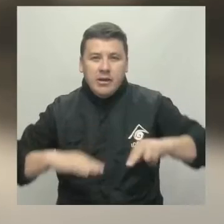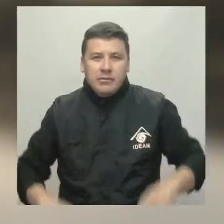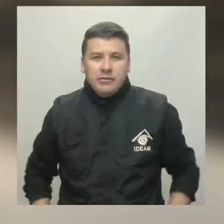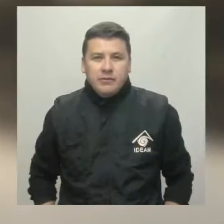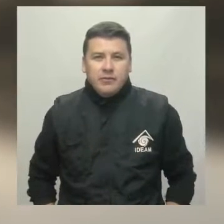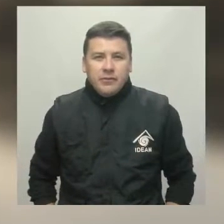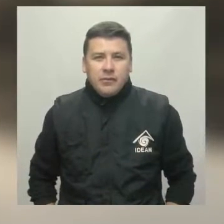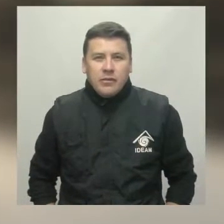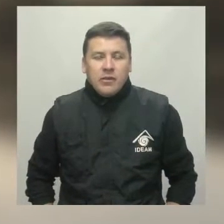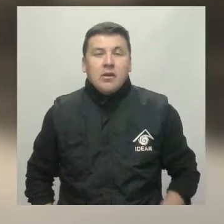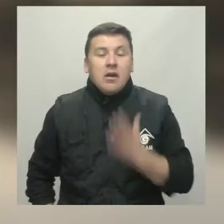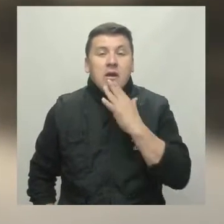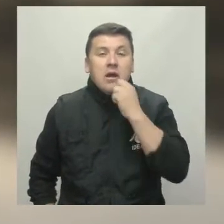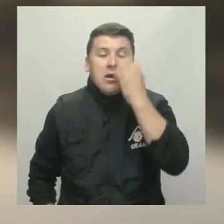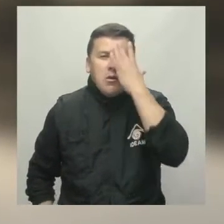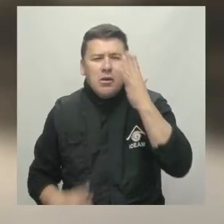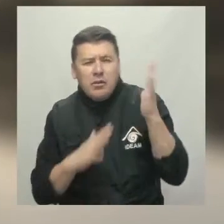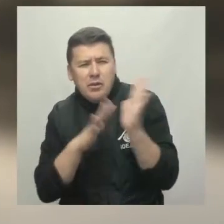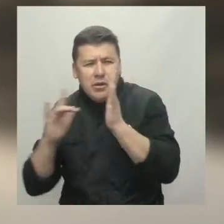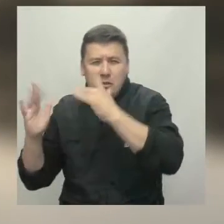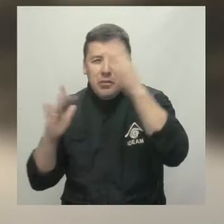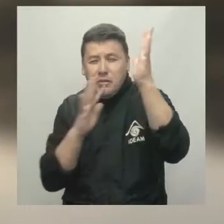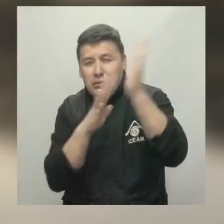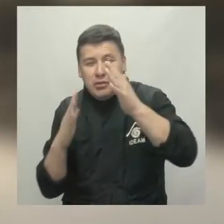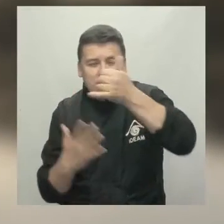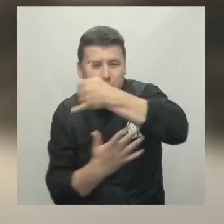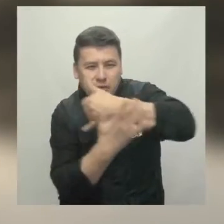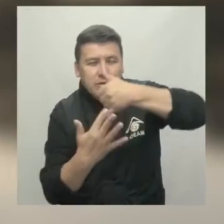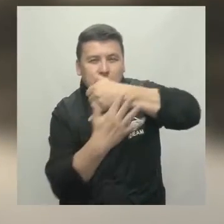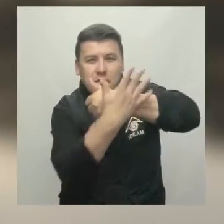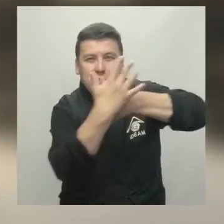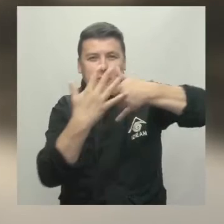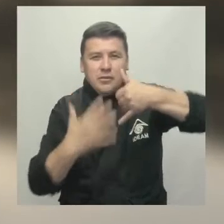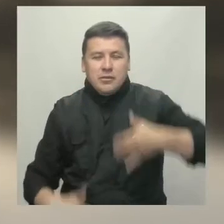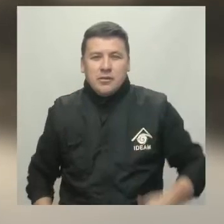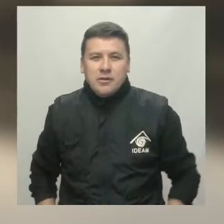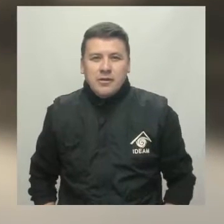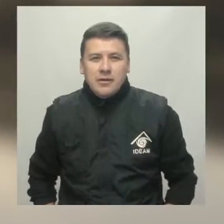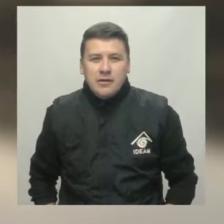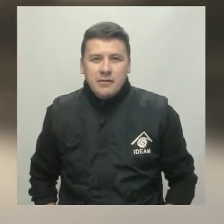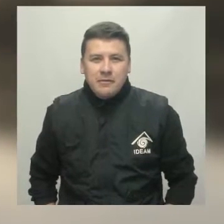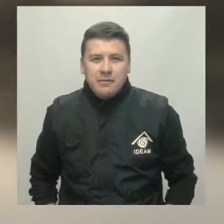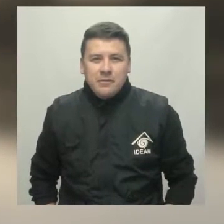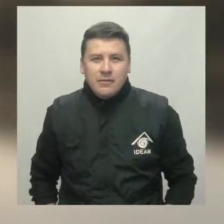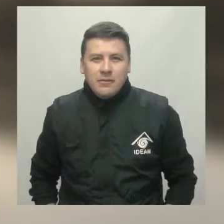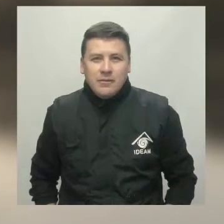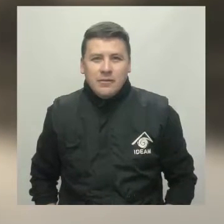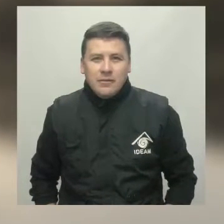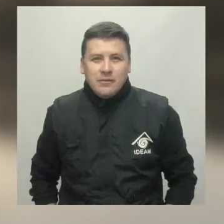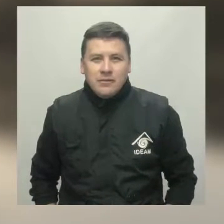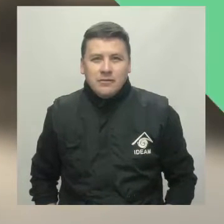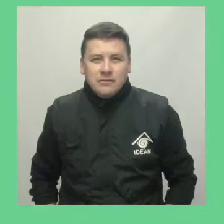alerta naranja en las regiones andina, del Pacífico y la Amazonía. Alerta roja por alto oleaje y vientos fuertes en el mar Caribe colombiano.